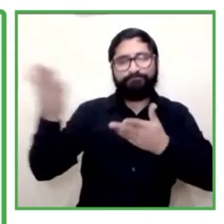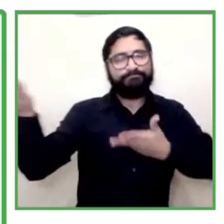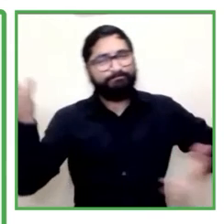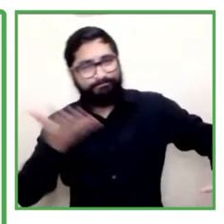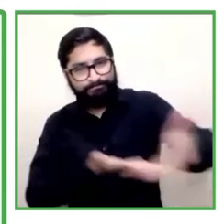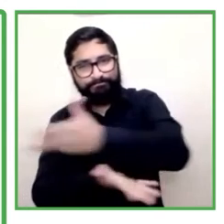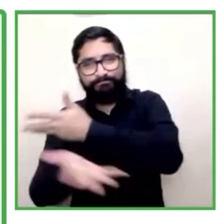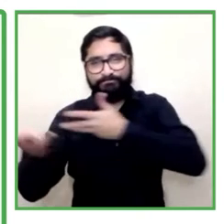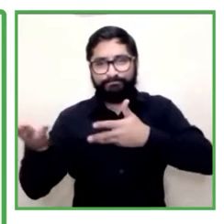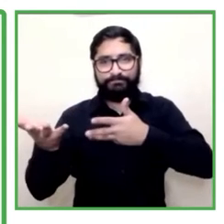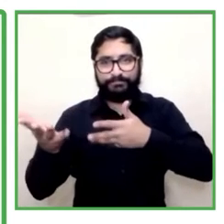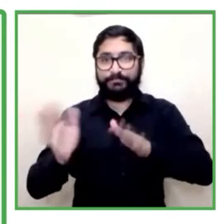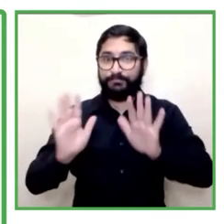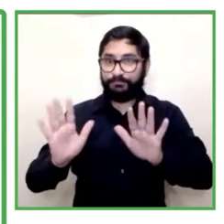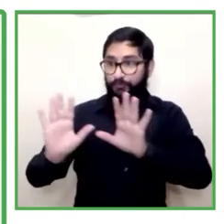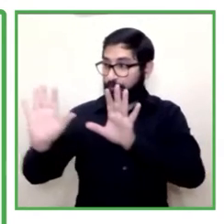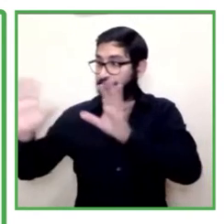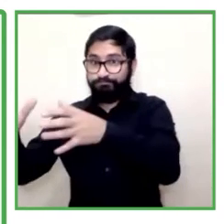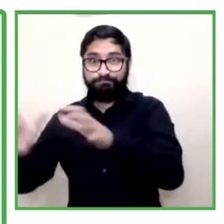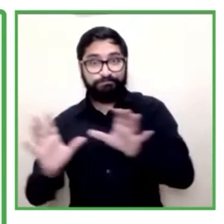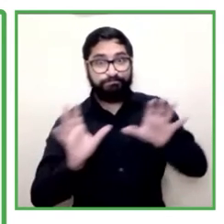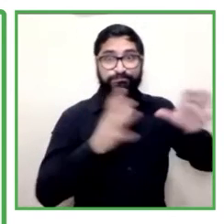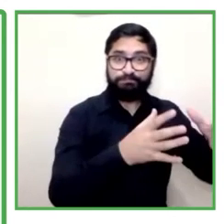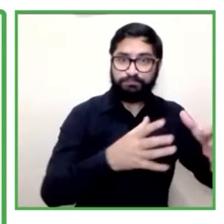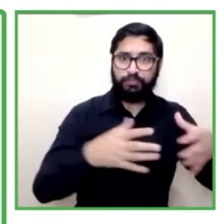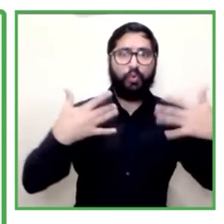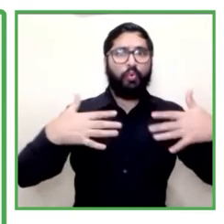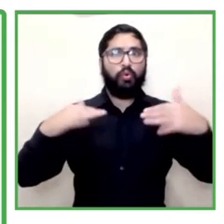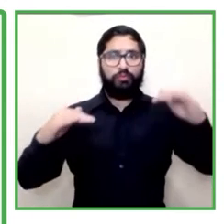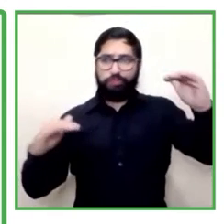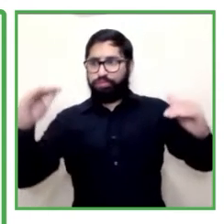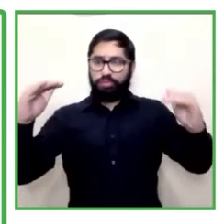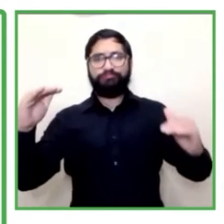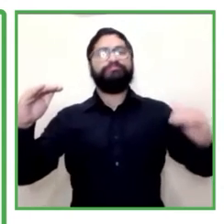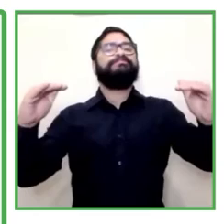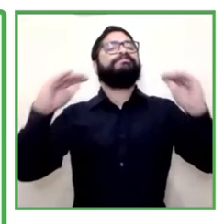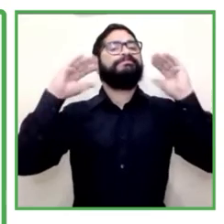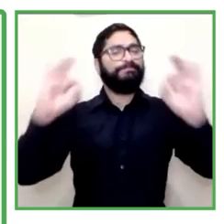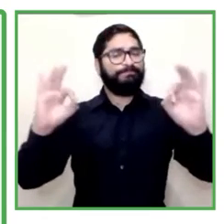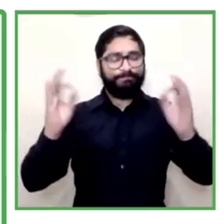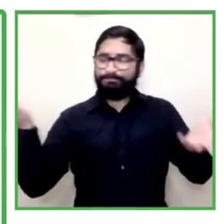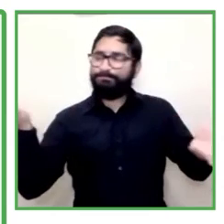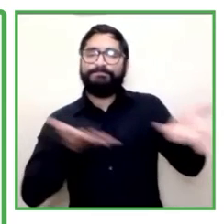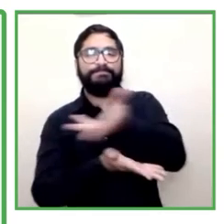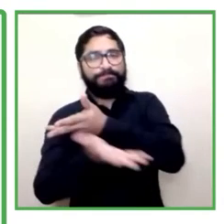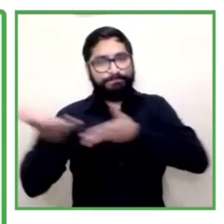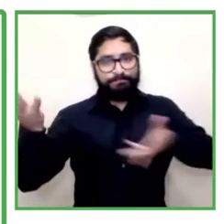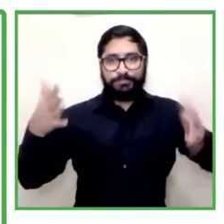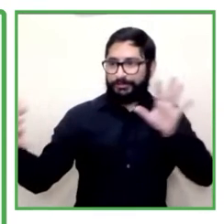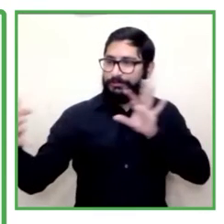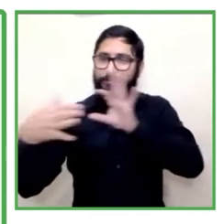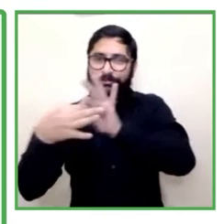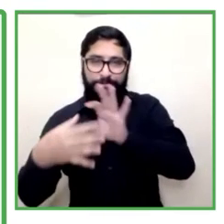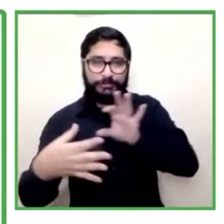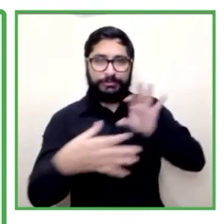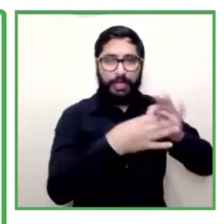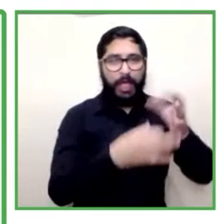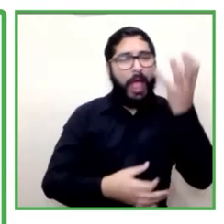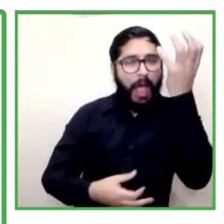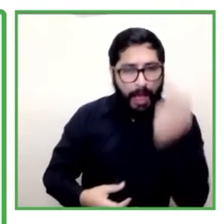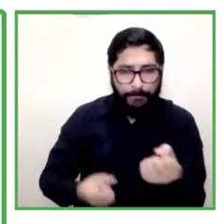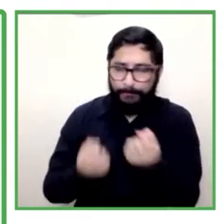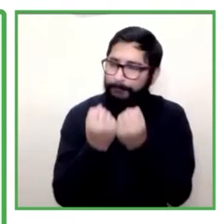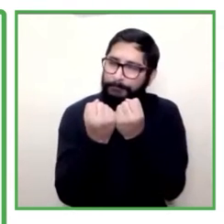donde hay cooperación, reciprocidad y donde se asocian, porque hay mucho mutualismo entre las cooperativas. Es un mundo tan